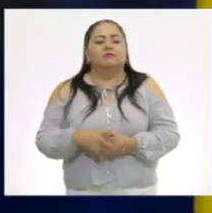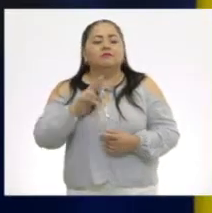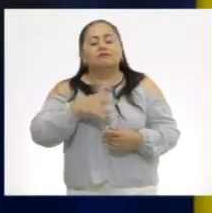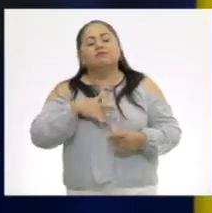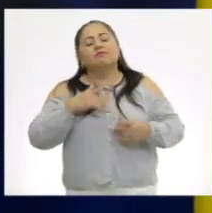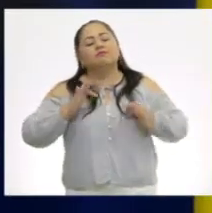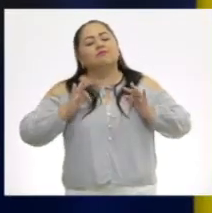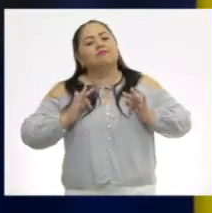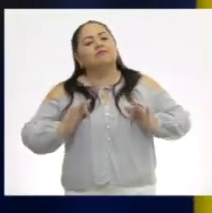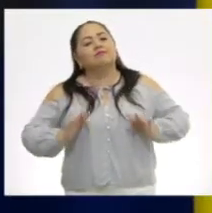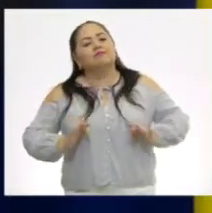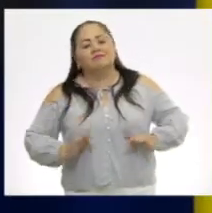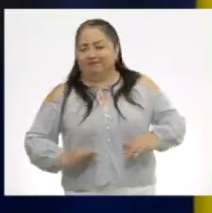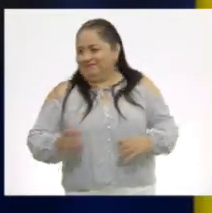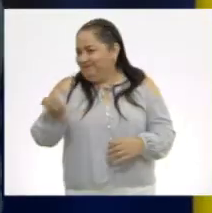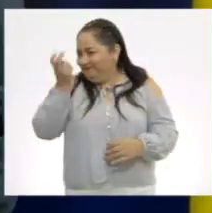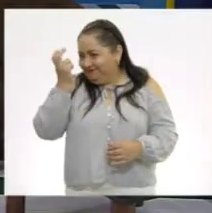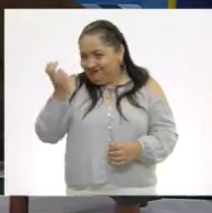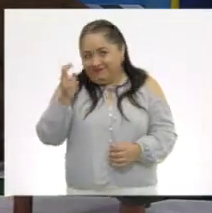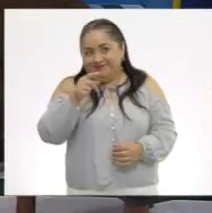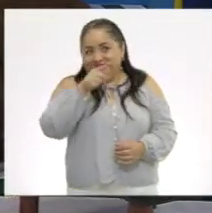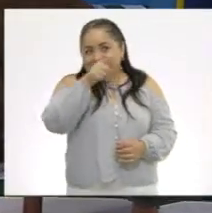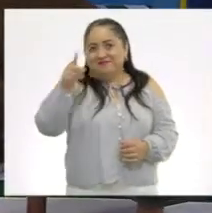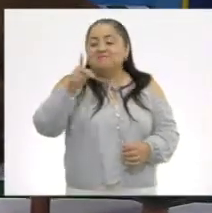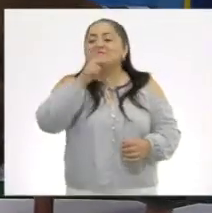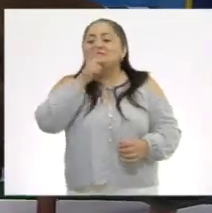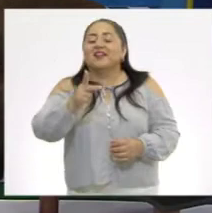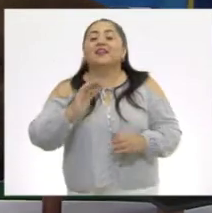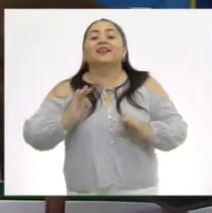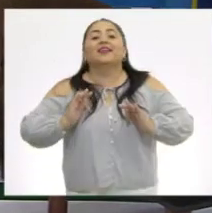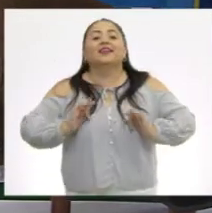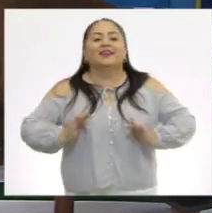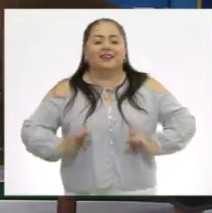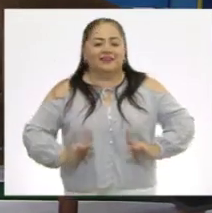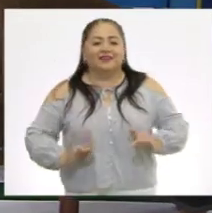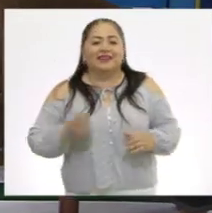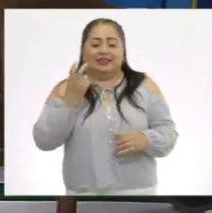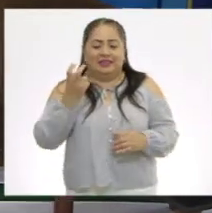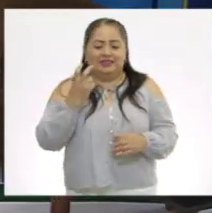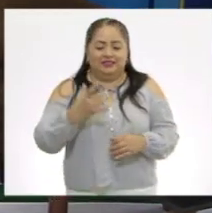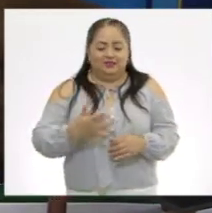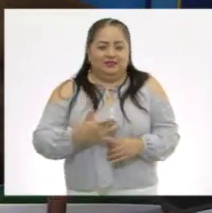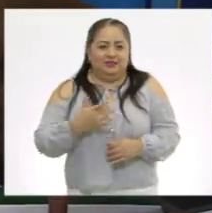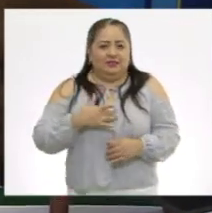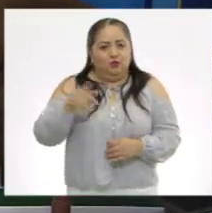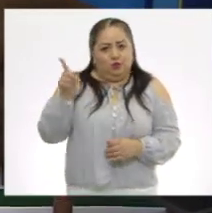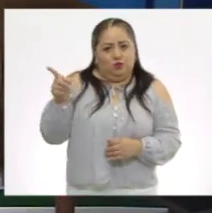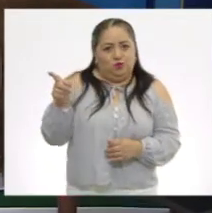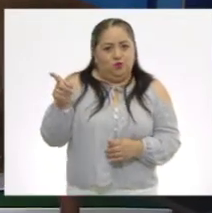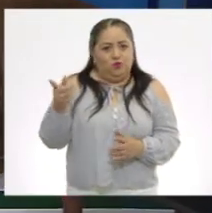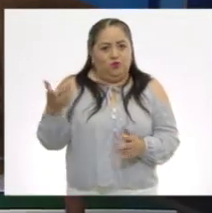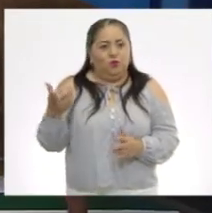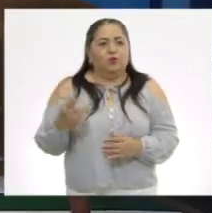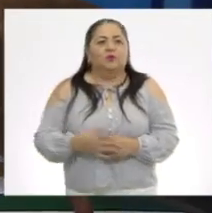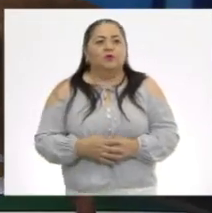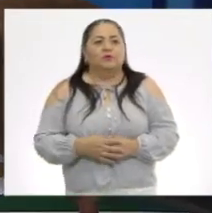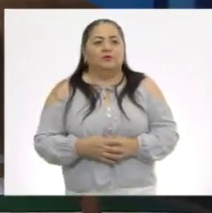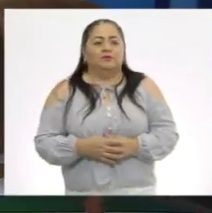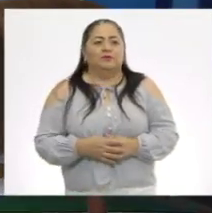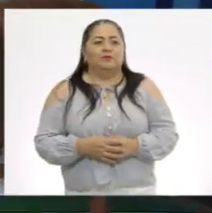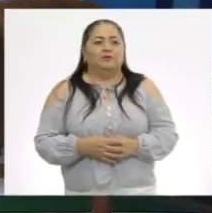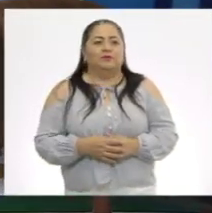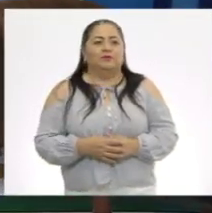Tranquilidad. Exacto. Ahí está la palabra, tranquilidad. Esa fue la emoción que tú sentiste. ¿Puedes ir por ella?